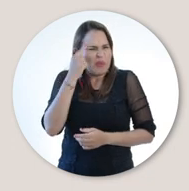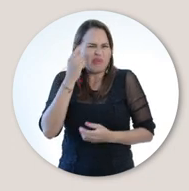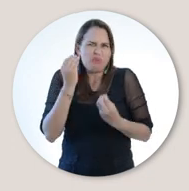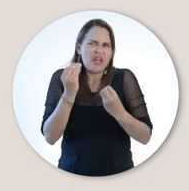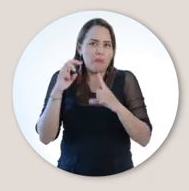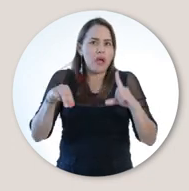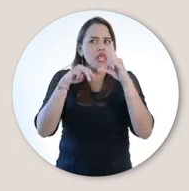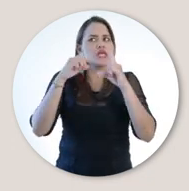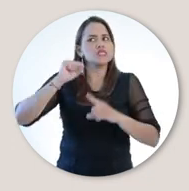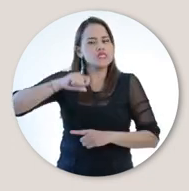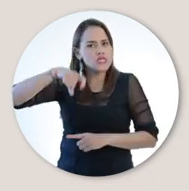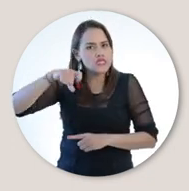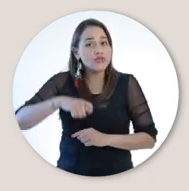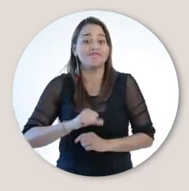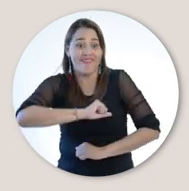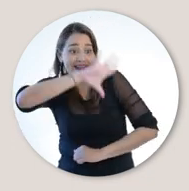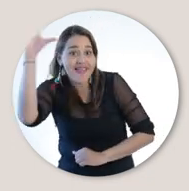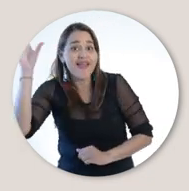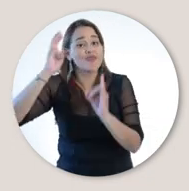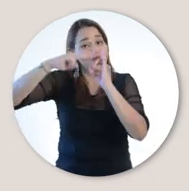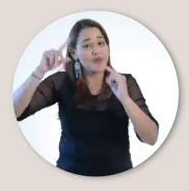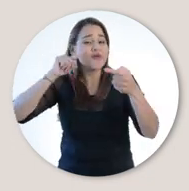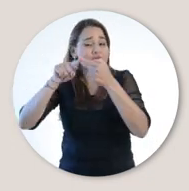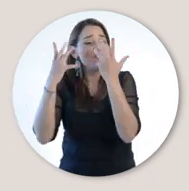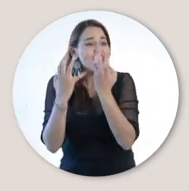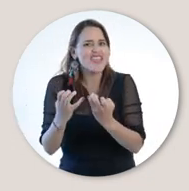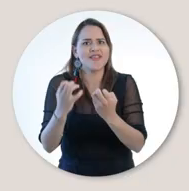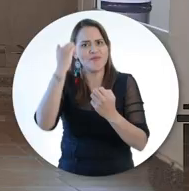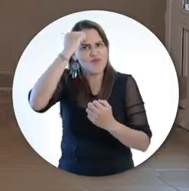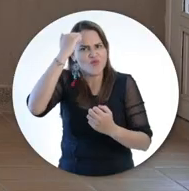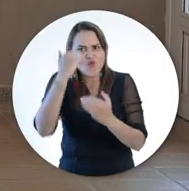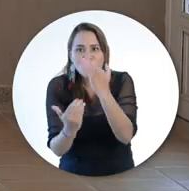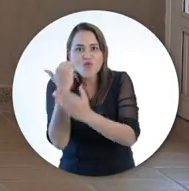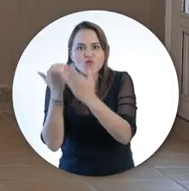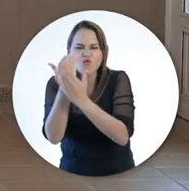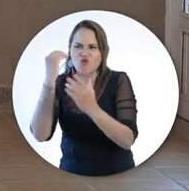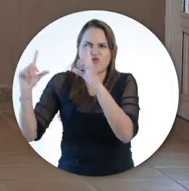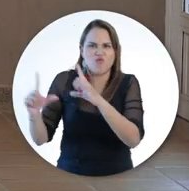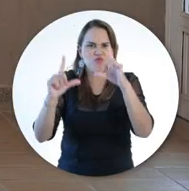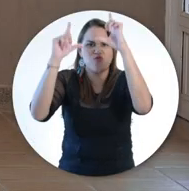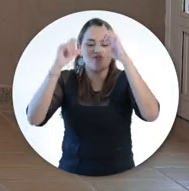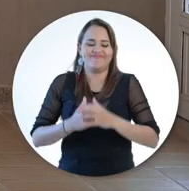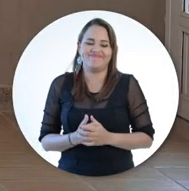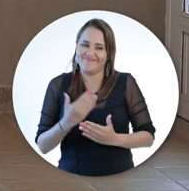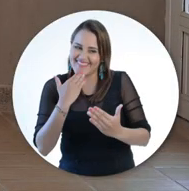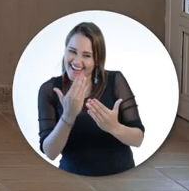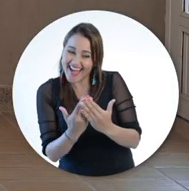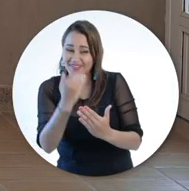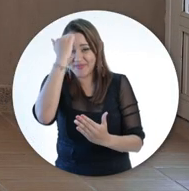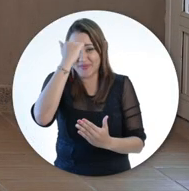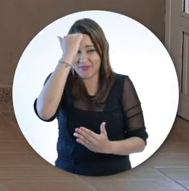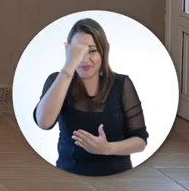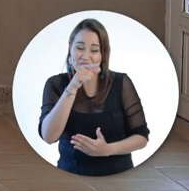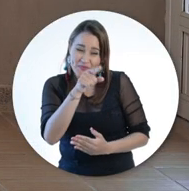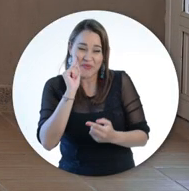sueña con tener profesionales actualizados e innovadores en la comodidad académica Y ahora Gracias, profesor